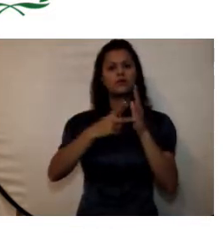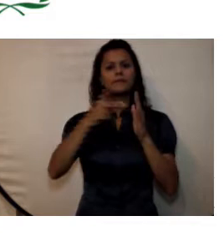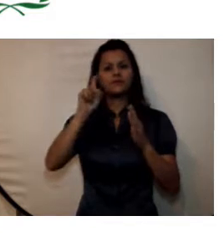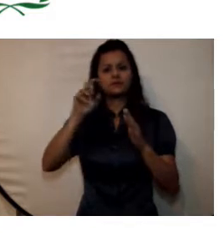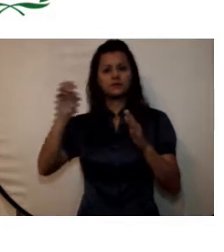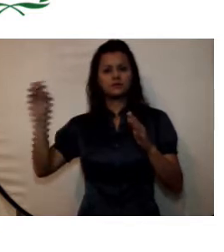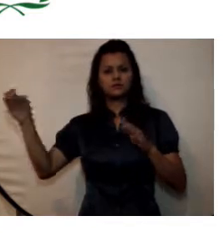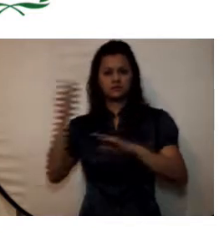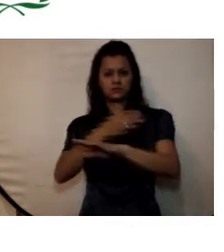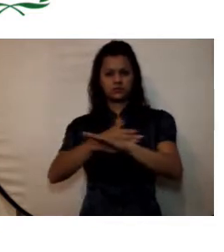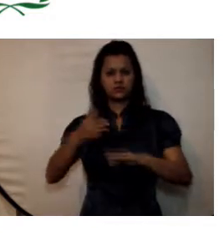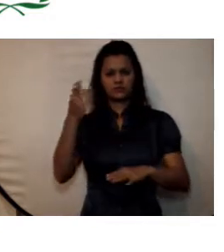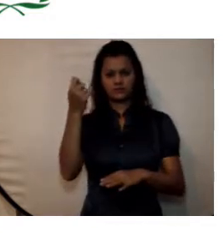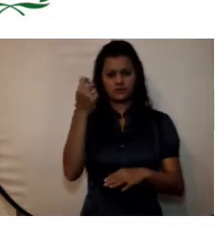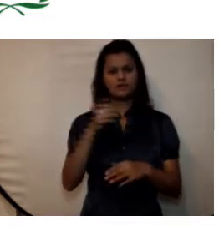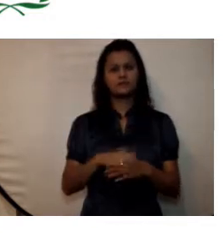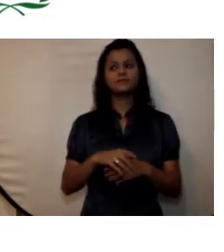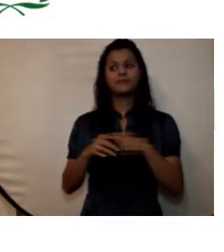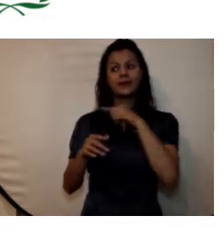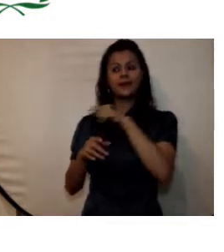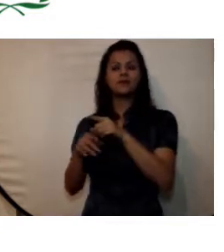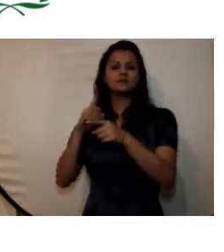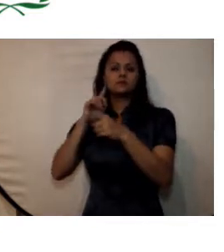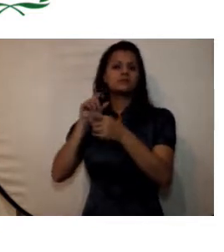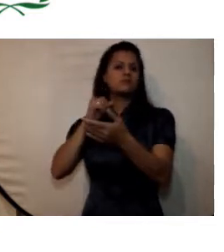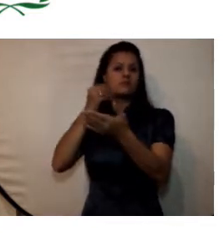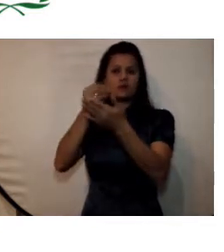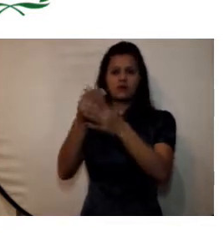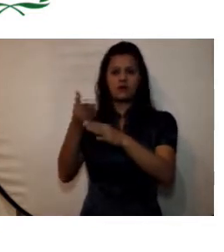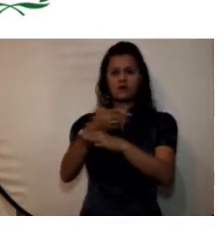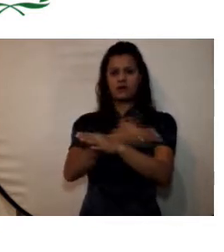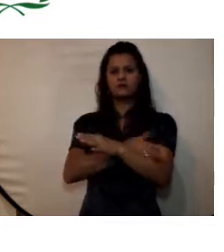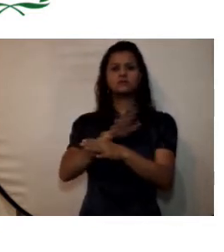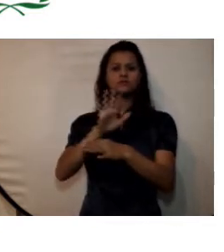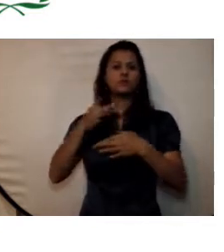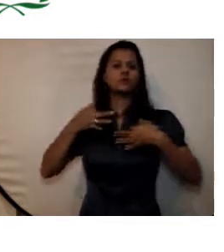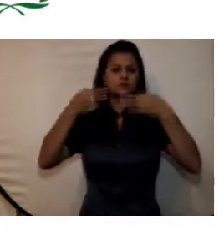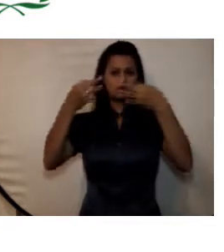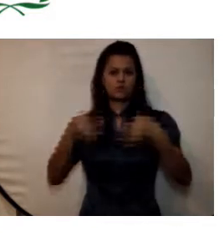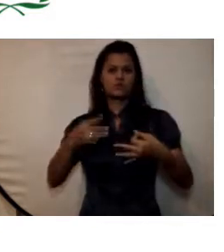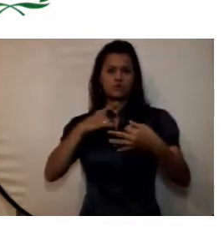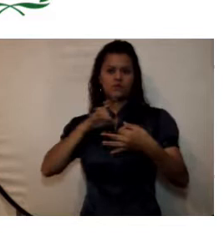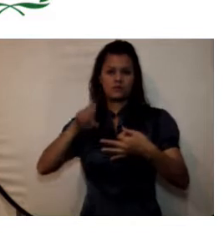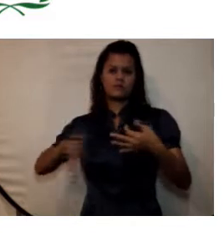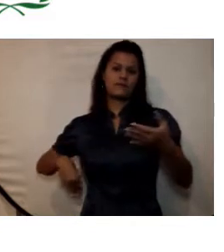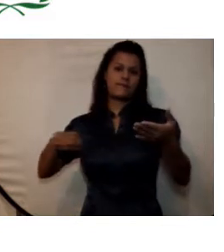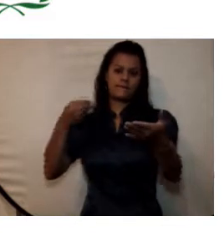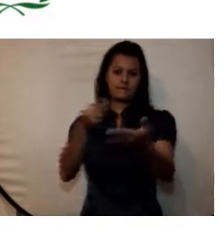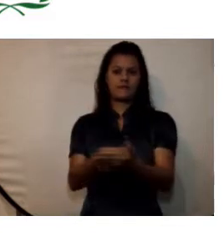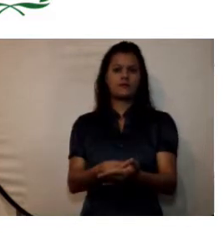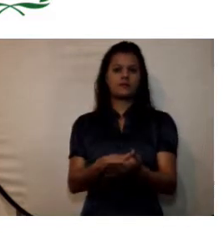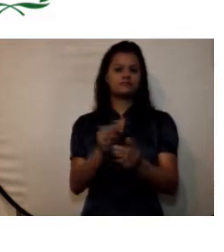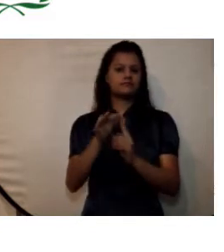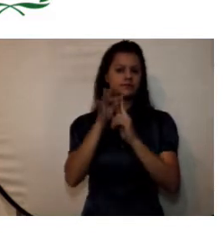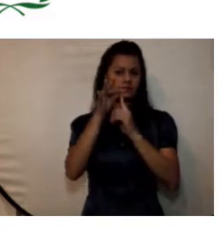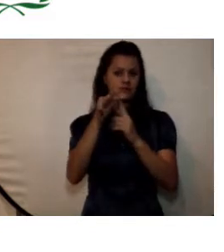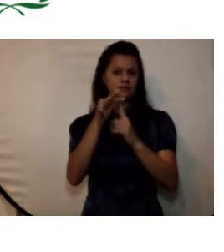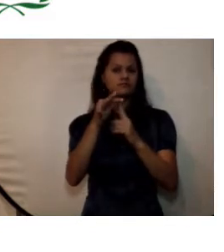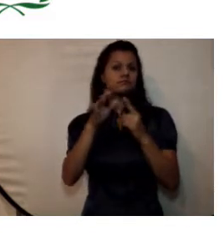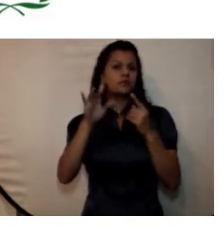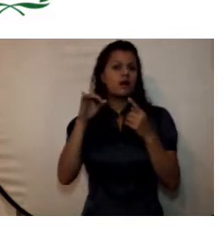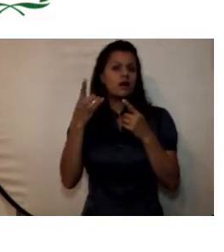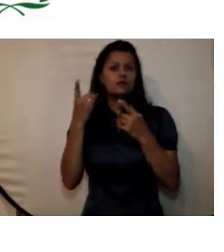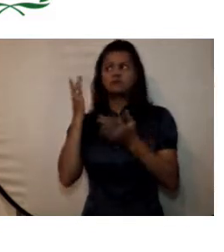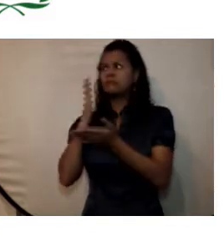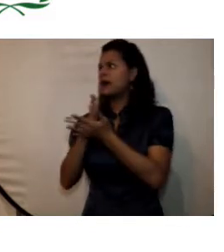anticipado las pólizas de seguro que tiene la universidad La universidad tiene pólizas para cubrir todos